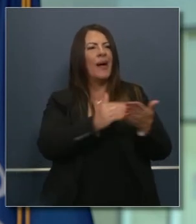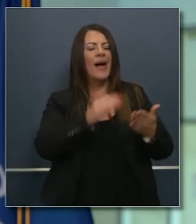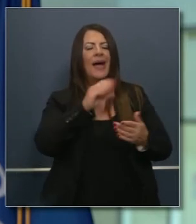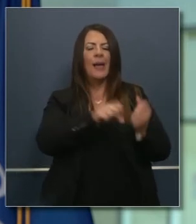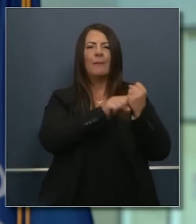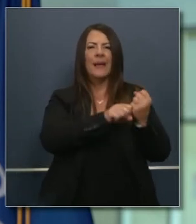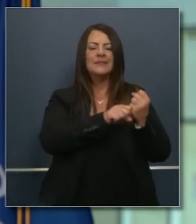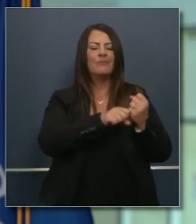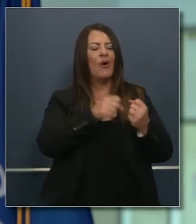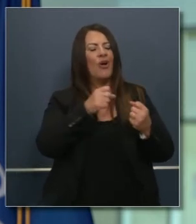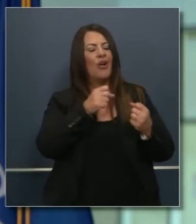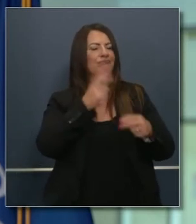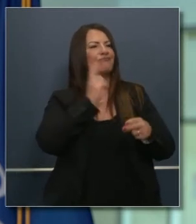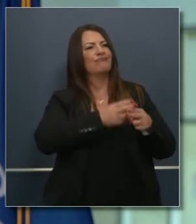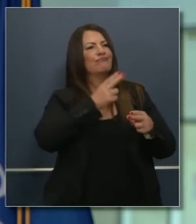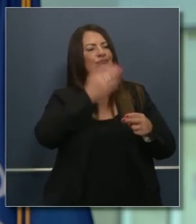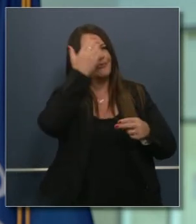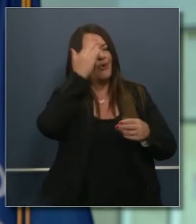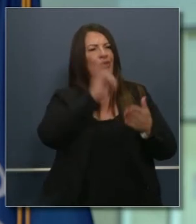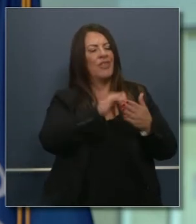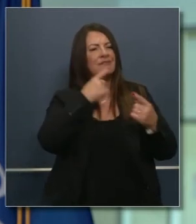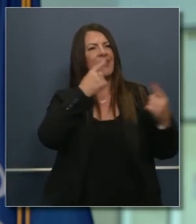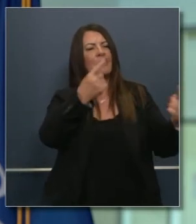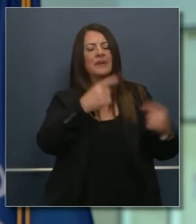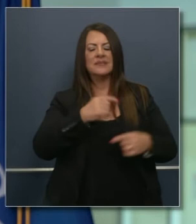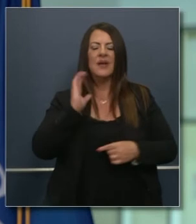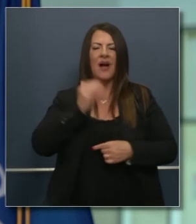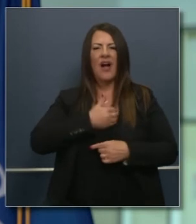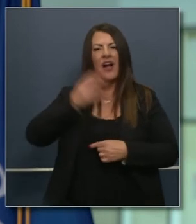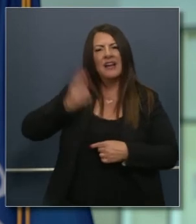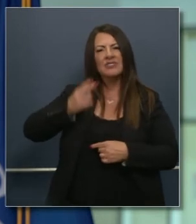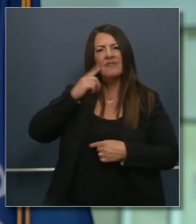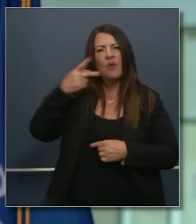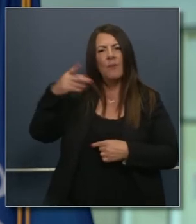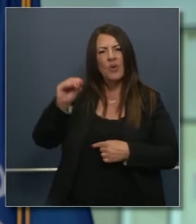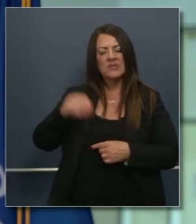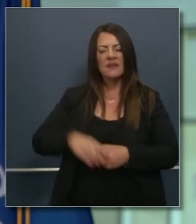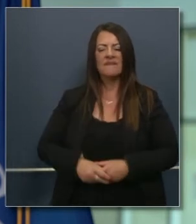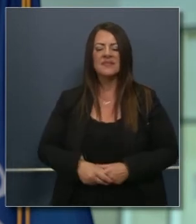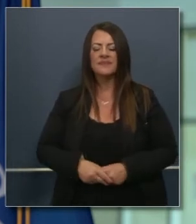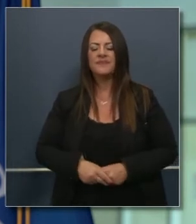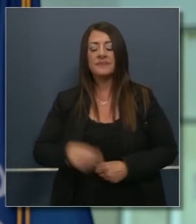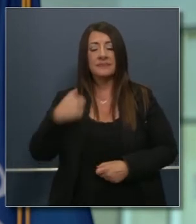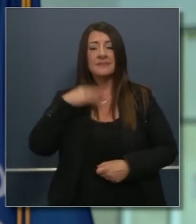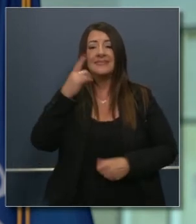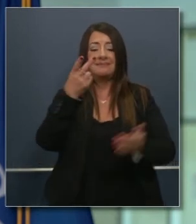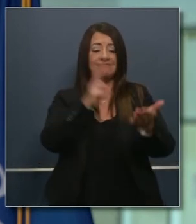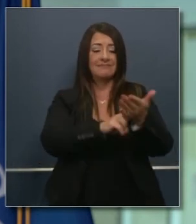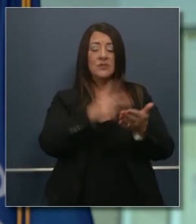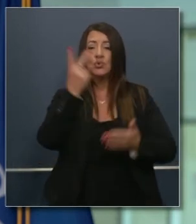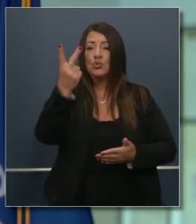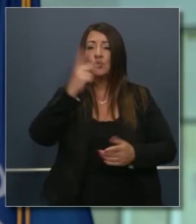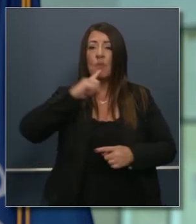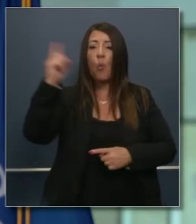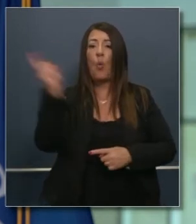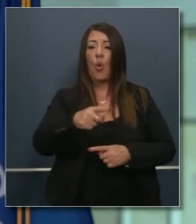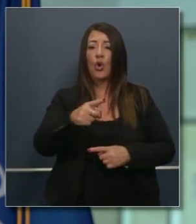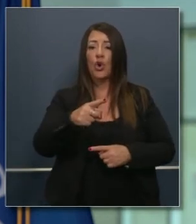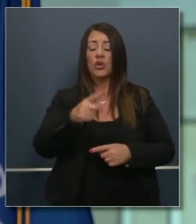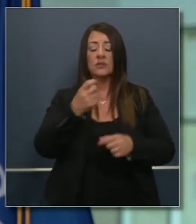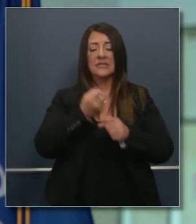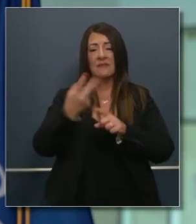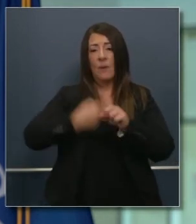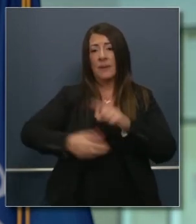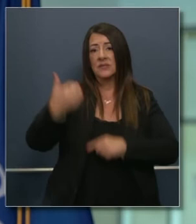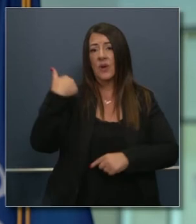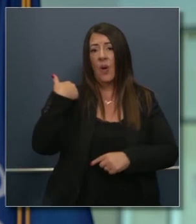tarta de manzana y como el béisbol entonces le diré que hemos hecho yo he firmado dos órdenes ejecutivas un par de